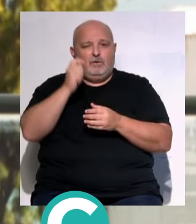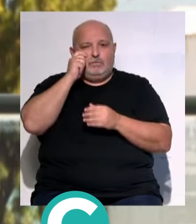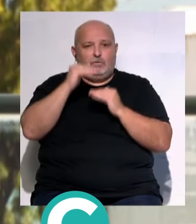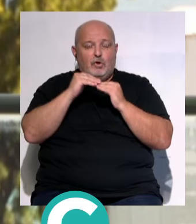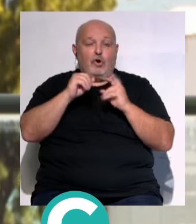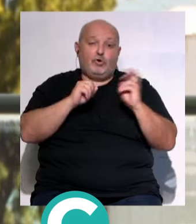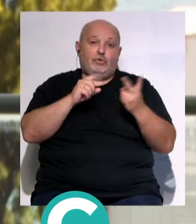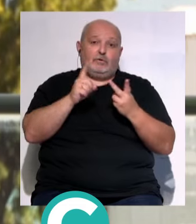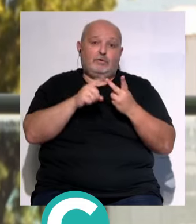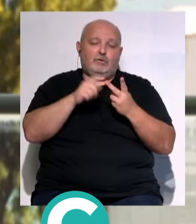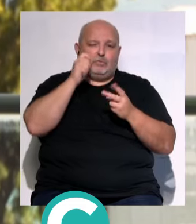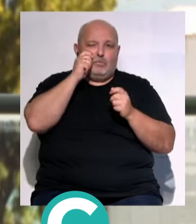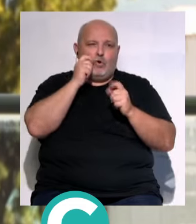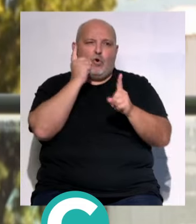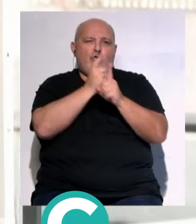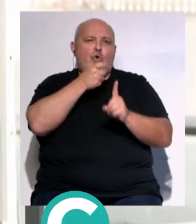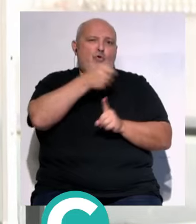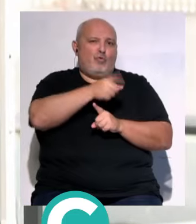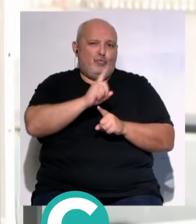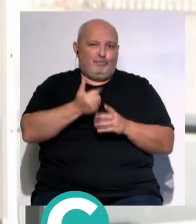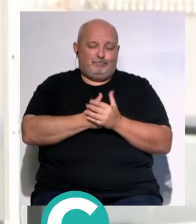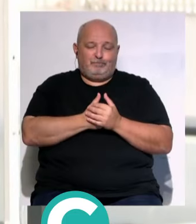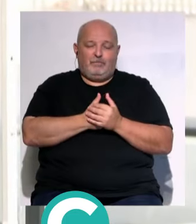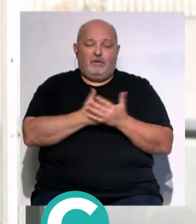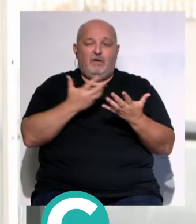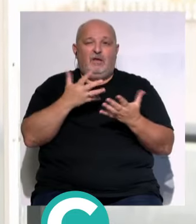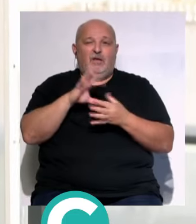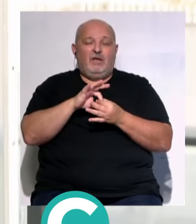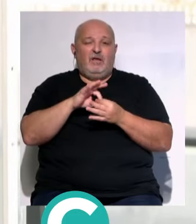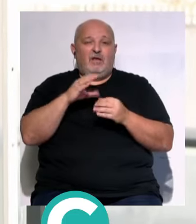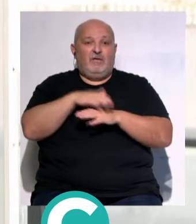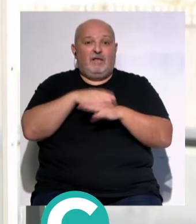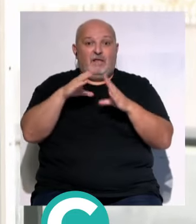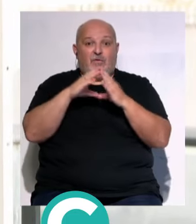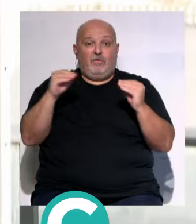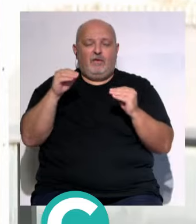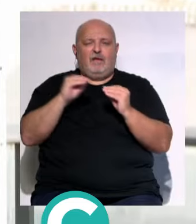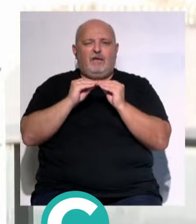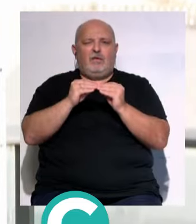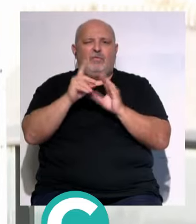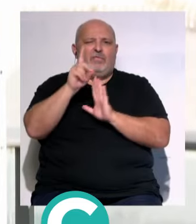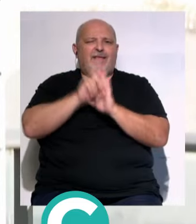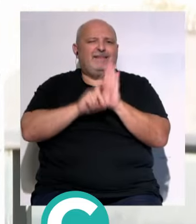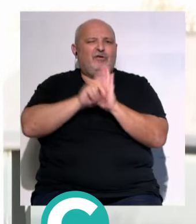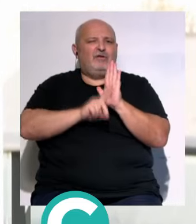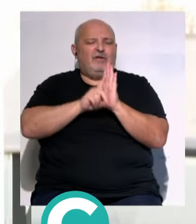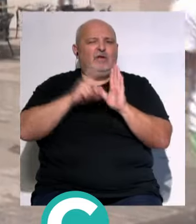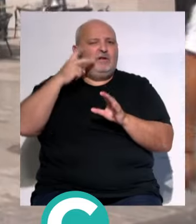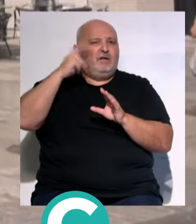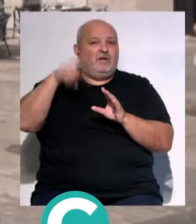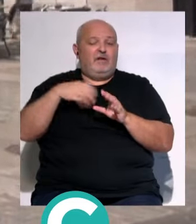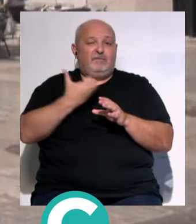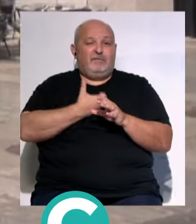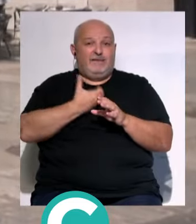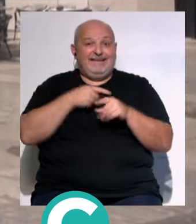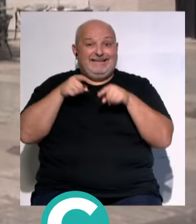sostenible... ...y otra es la turismofobia. Antonio Sanz ha apuntado... ...que el gobierno andaluz ha elaborado un decreto... ...por el que se reconoce a los